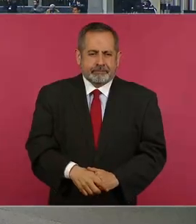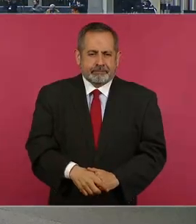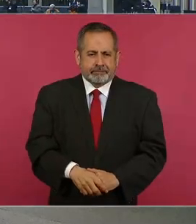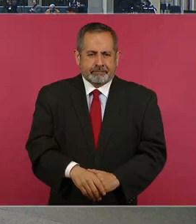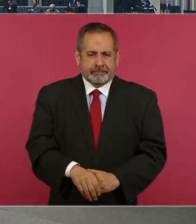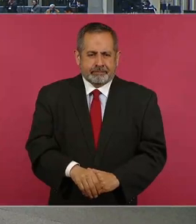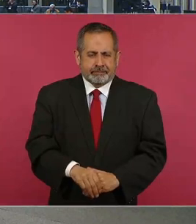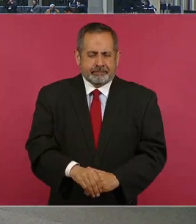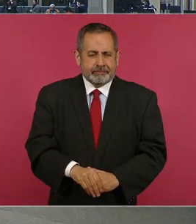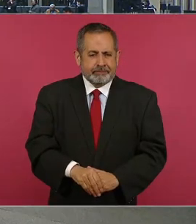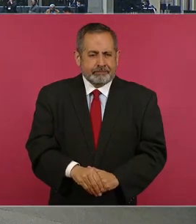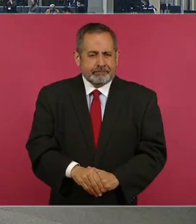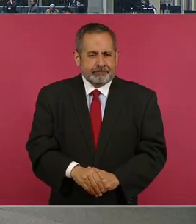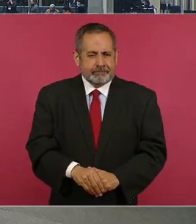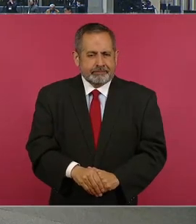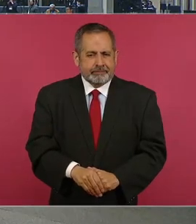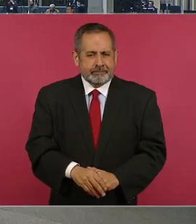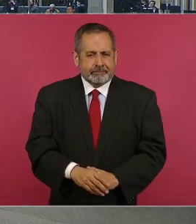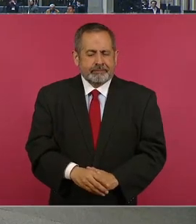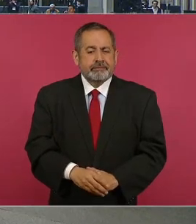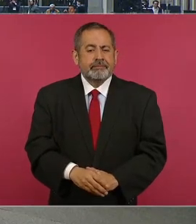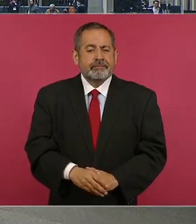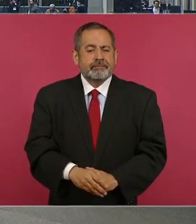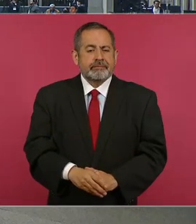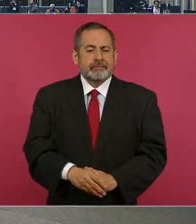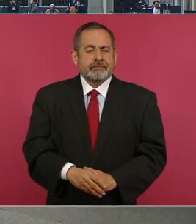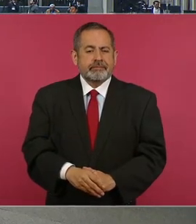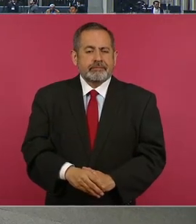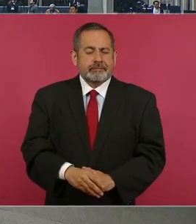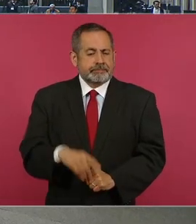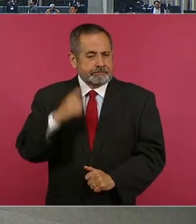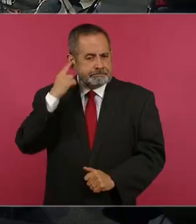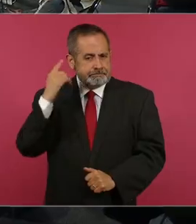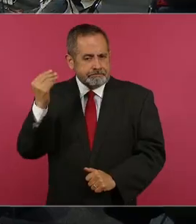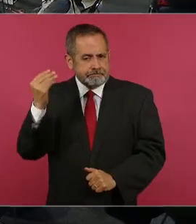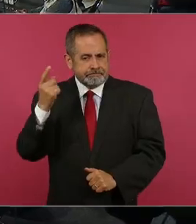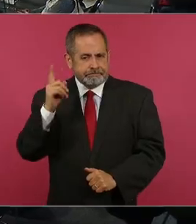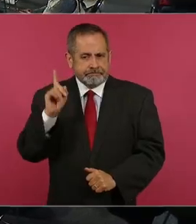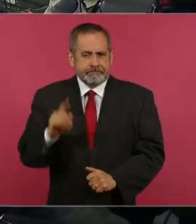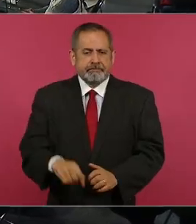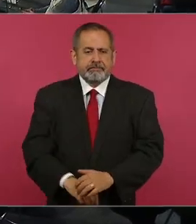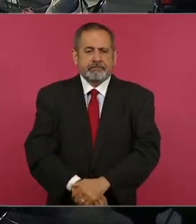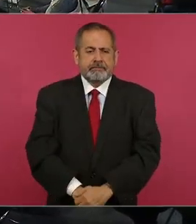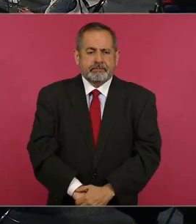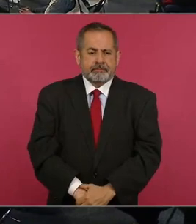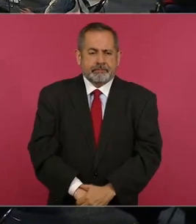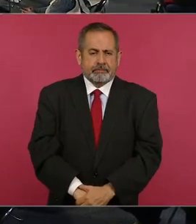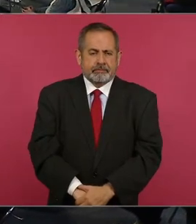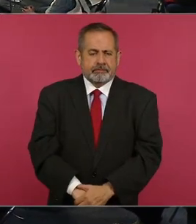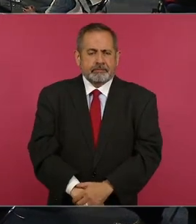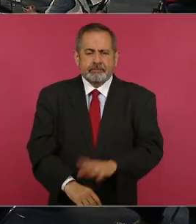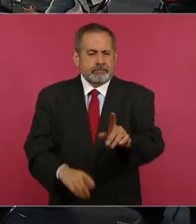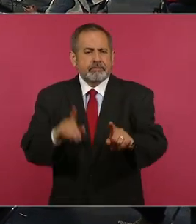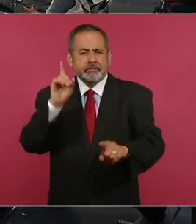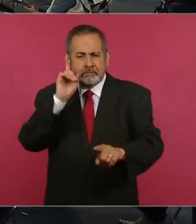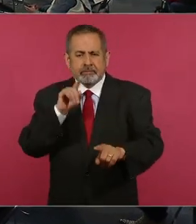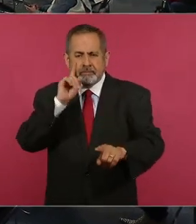Hoy, cuando termine su reunión de hoy por la tarde de evaluación en Acapulco, ¿habrá informe o hasta mañana? No, mañana